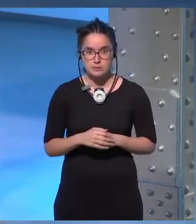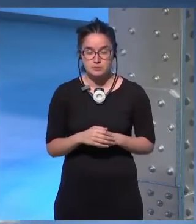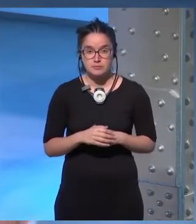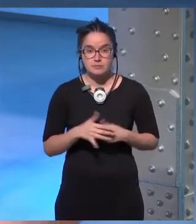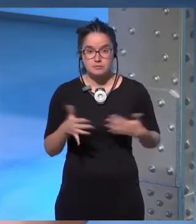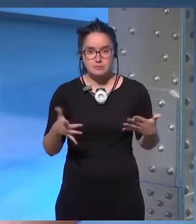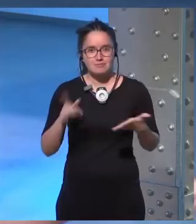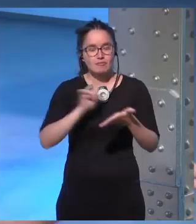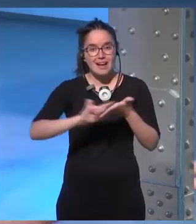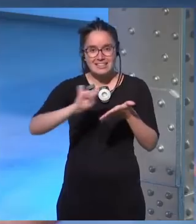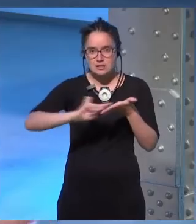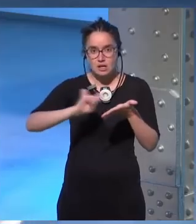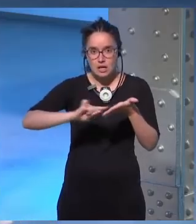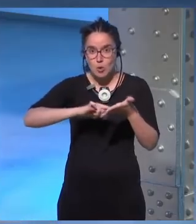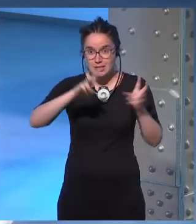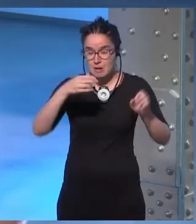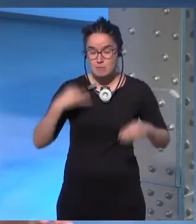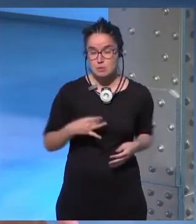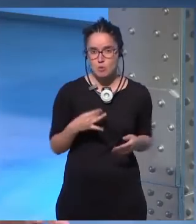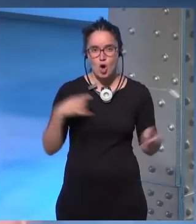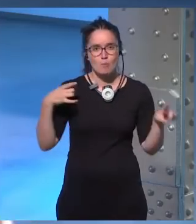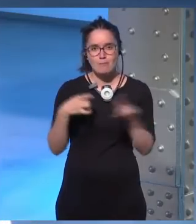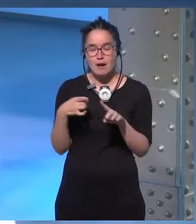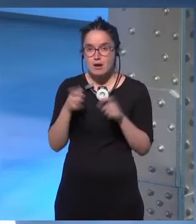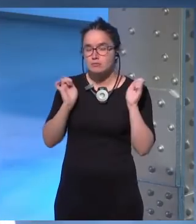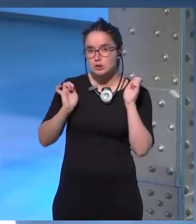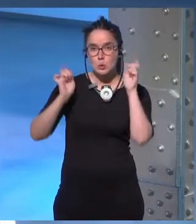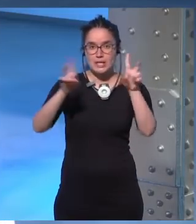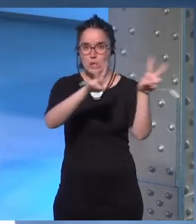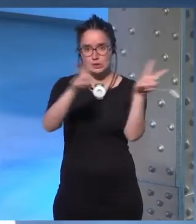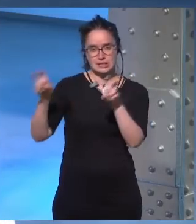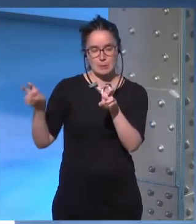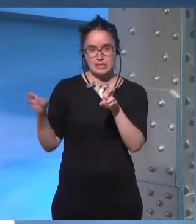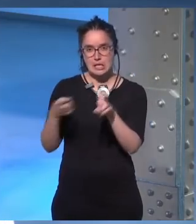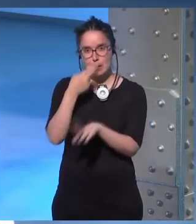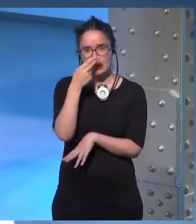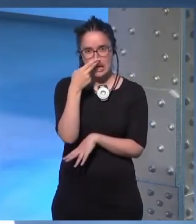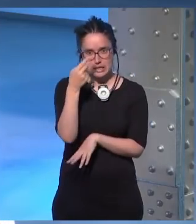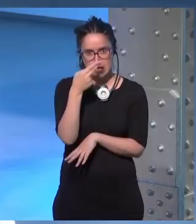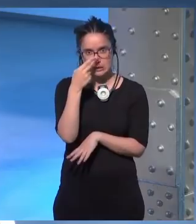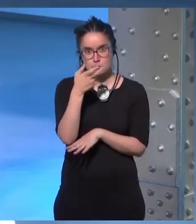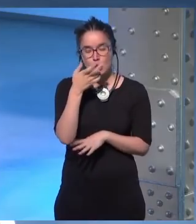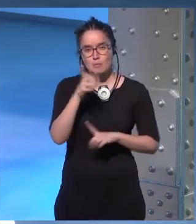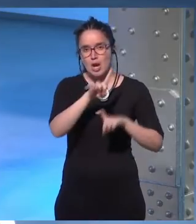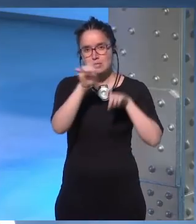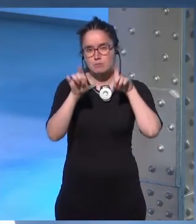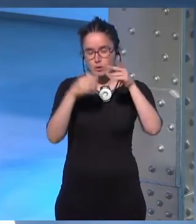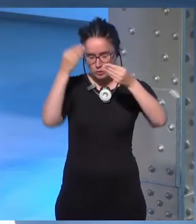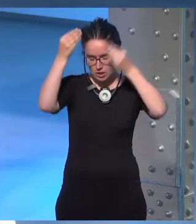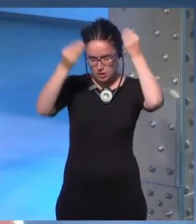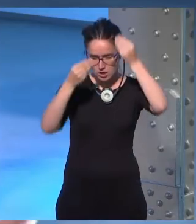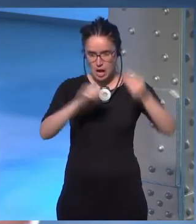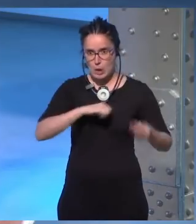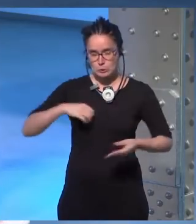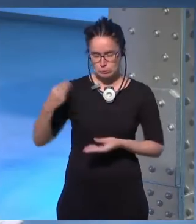y escribo lo que escribo en parte para descubrir los temas que me interesan las preguntas que me hago a mí